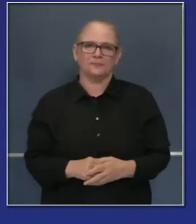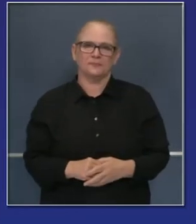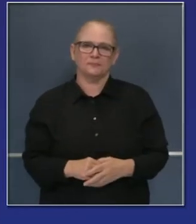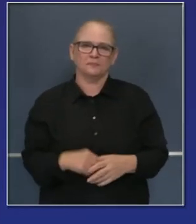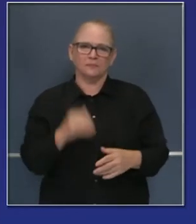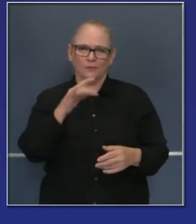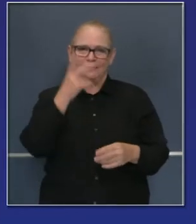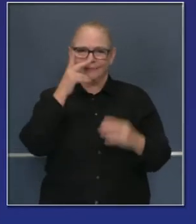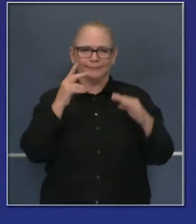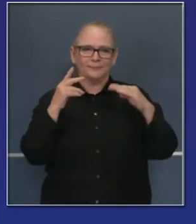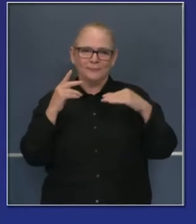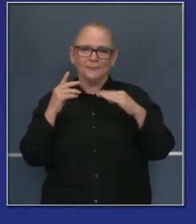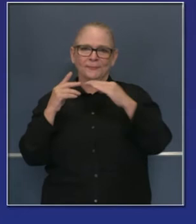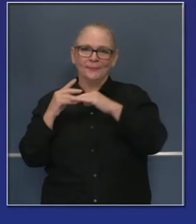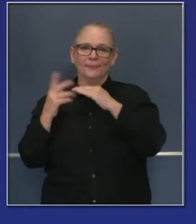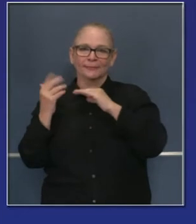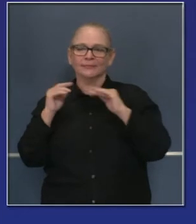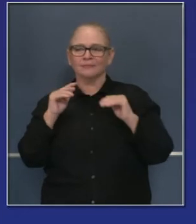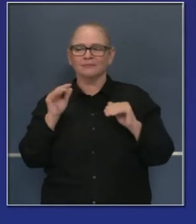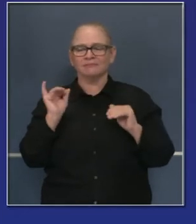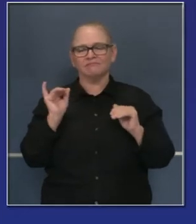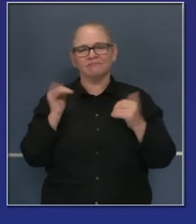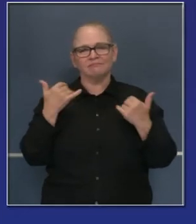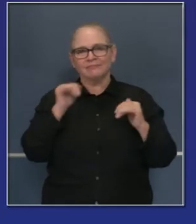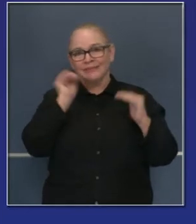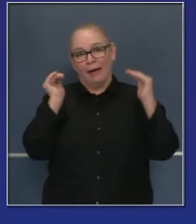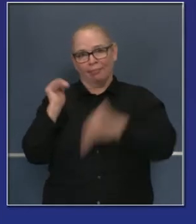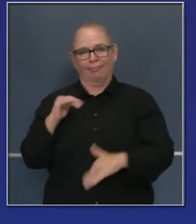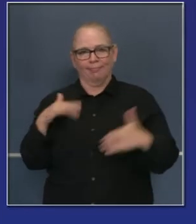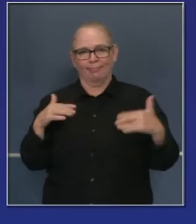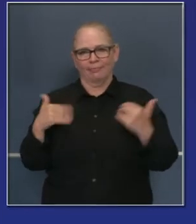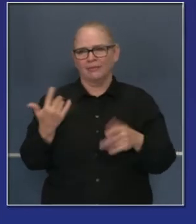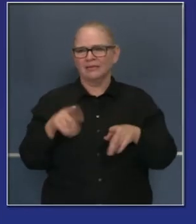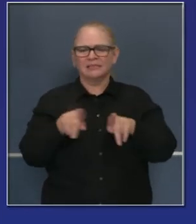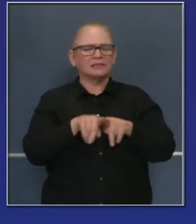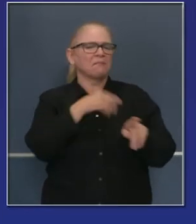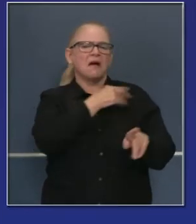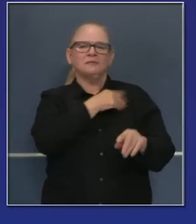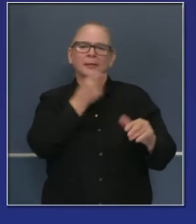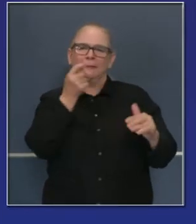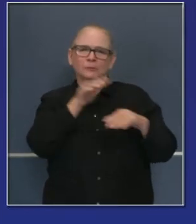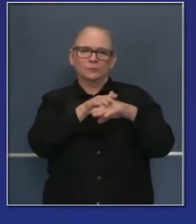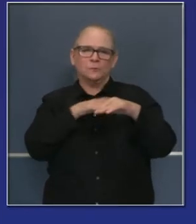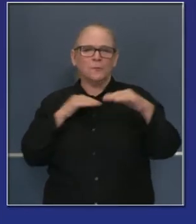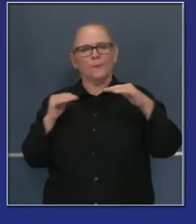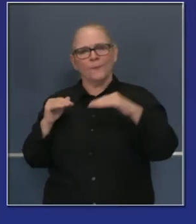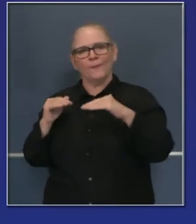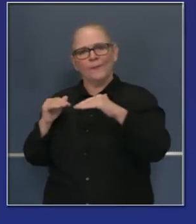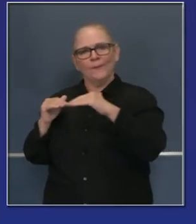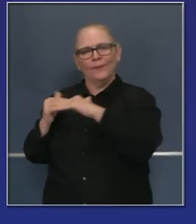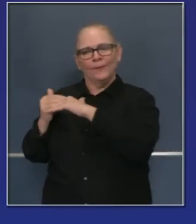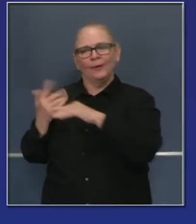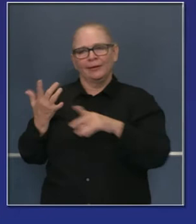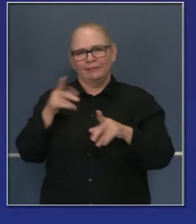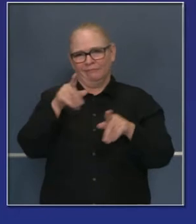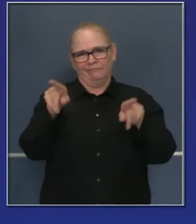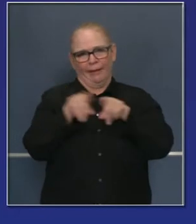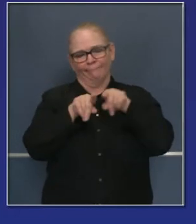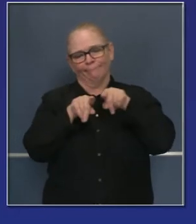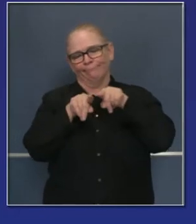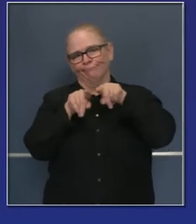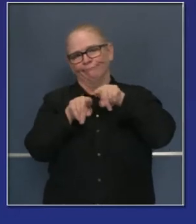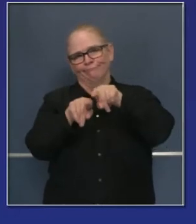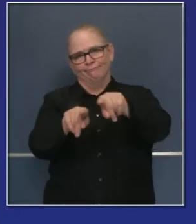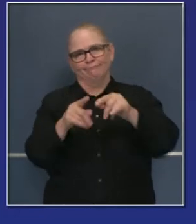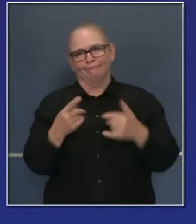rebote, subiendo poquito, bajando poquito, igual como el cuidado intensivo. Esto representa ahora un 19%